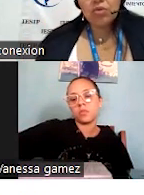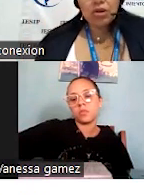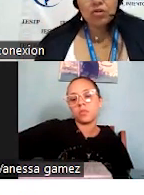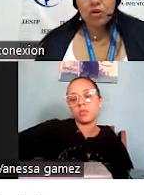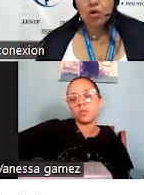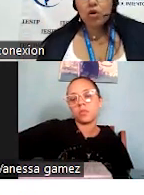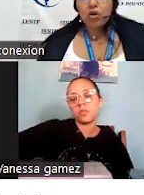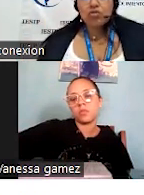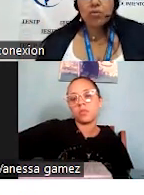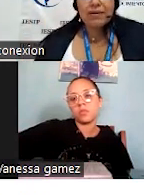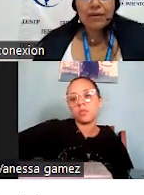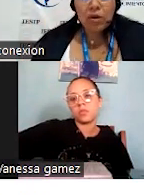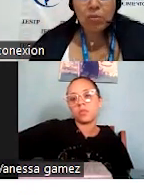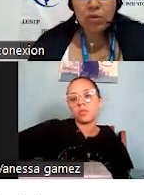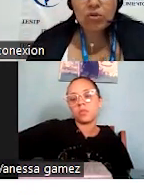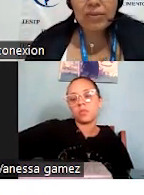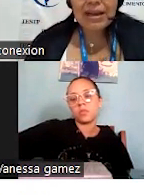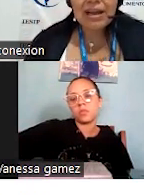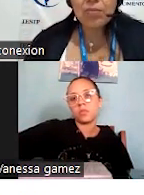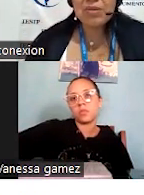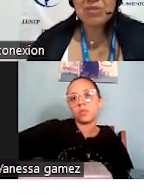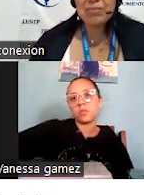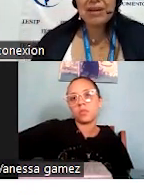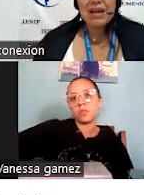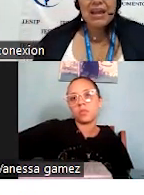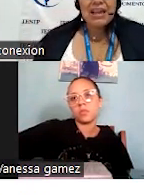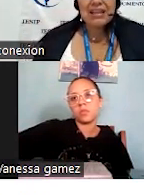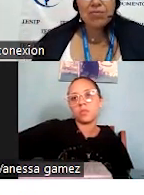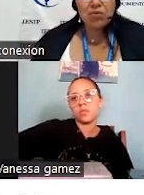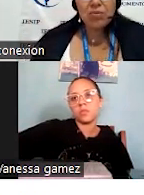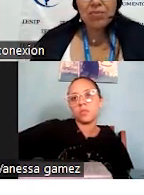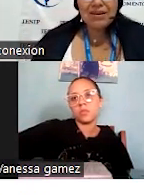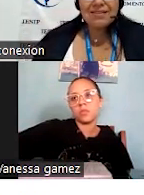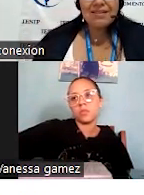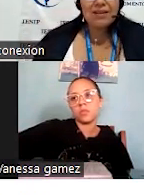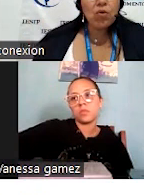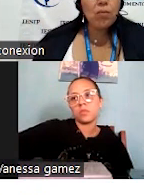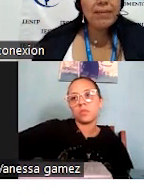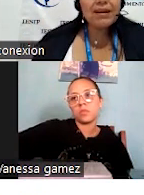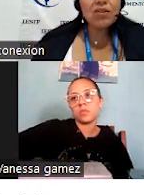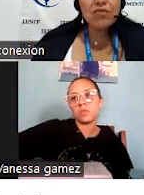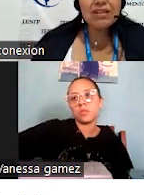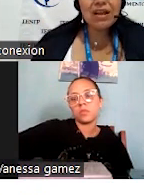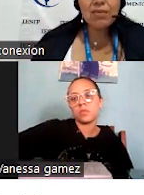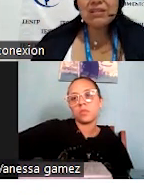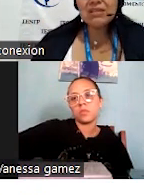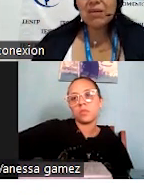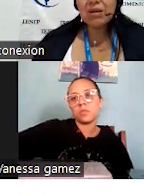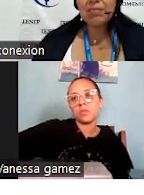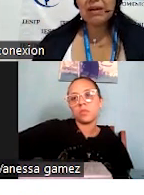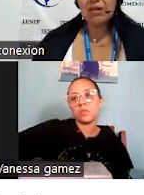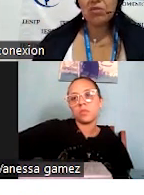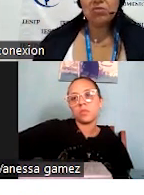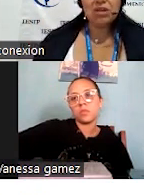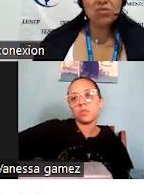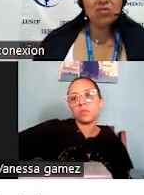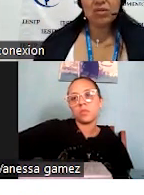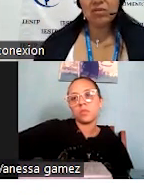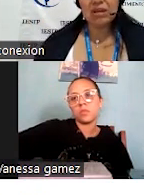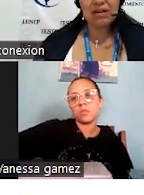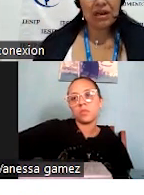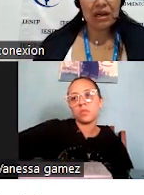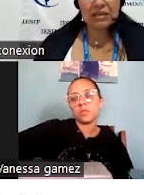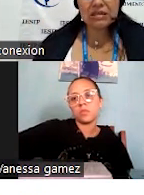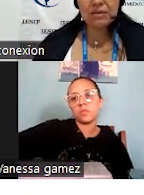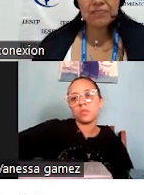esto todo dentro de los costos, va a ser, es un poquito más caro, pero también en el pollo en brasa tenemos un parque infantil bien chévere para que los niños